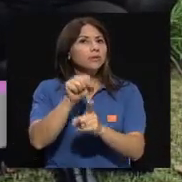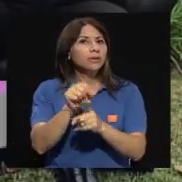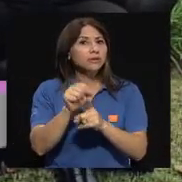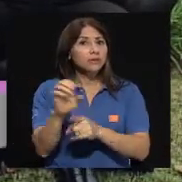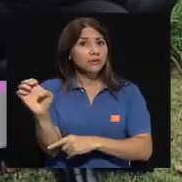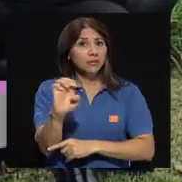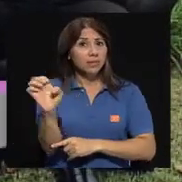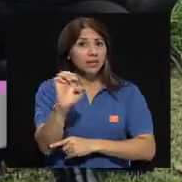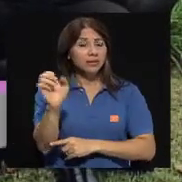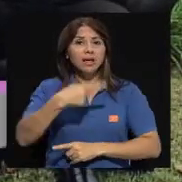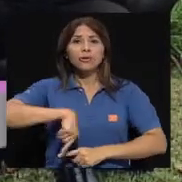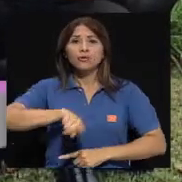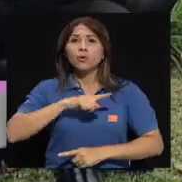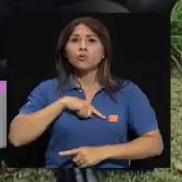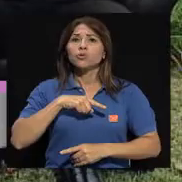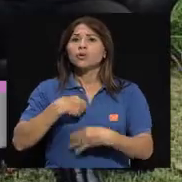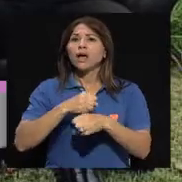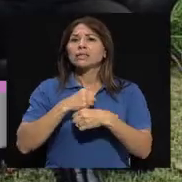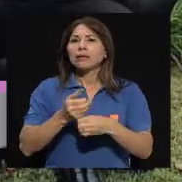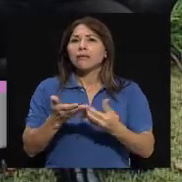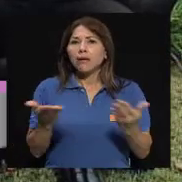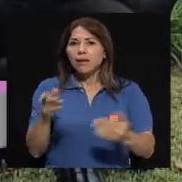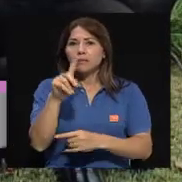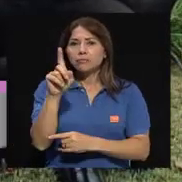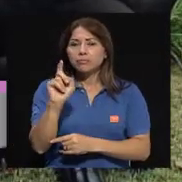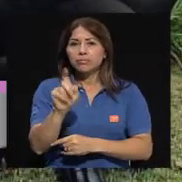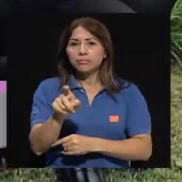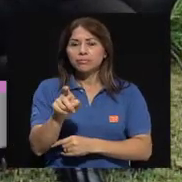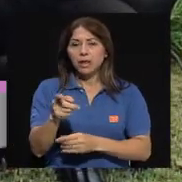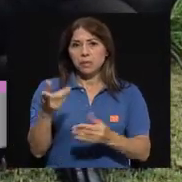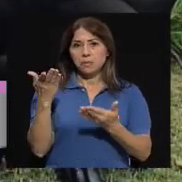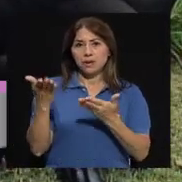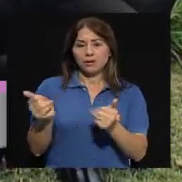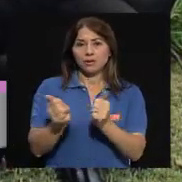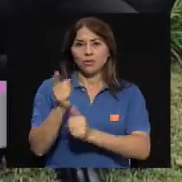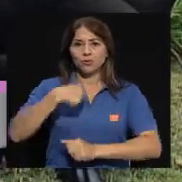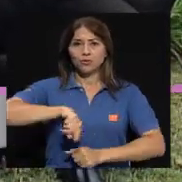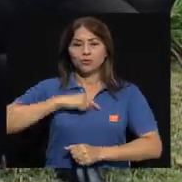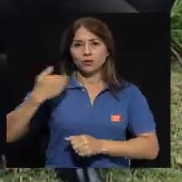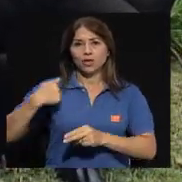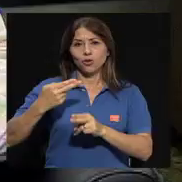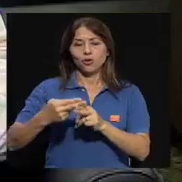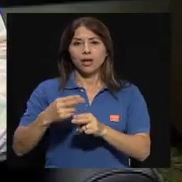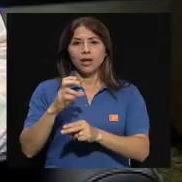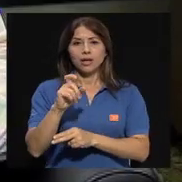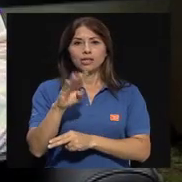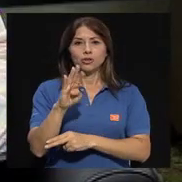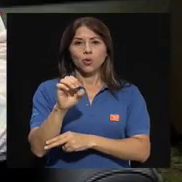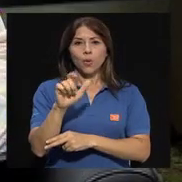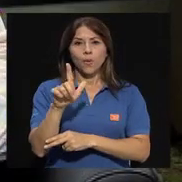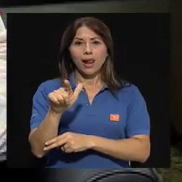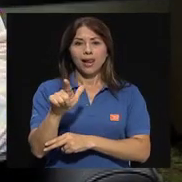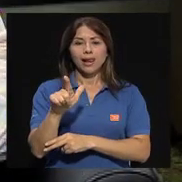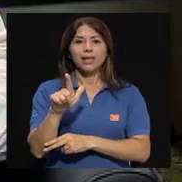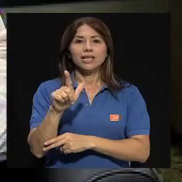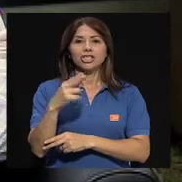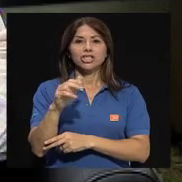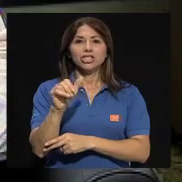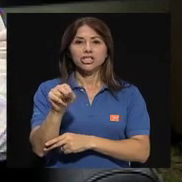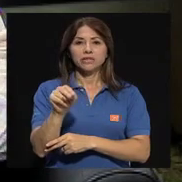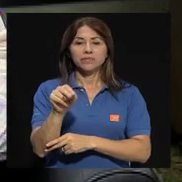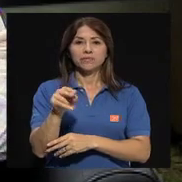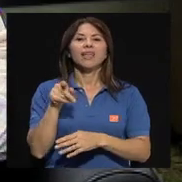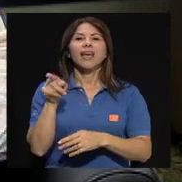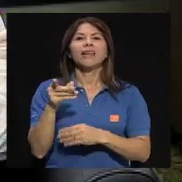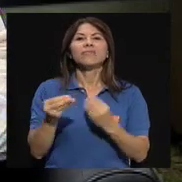y cómo prepararnos para enfrentar emergencias. Y es por esto que nos acompaña el día de hoy el señor Cristóbal Chin, quien es máster